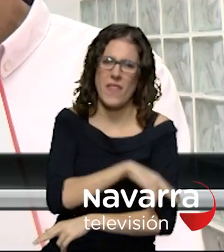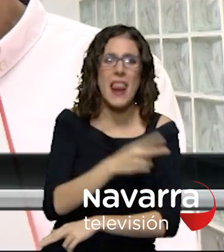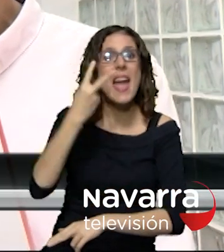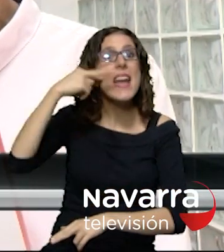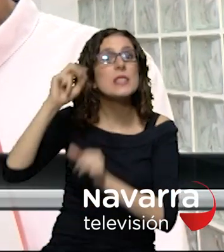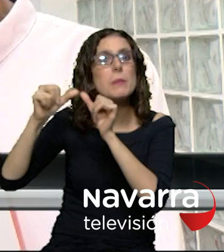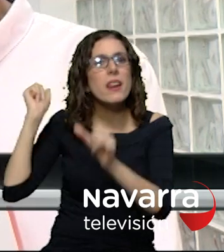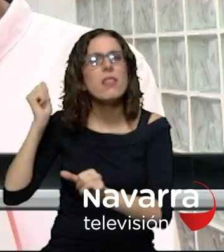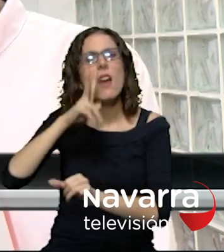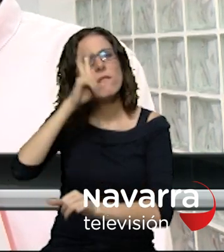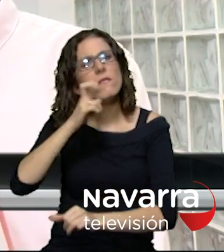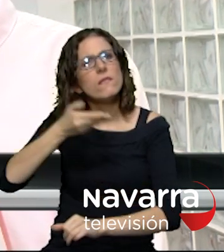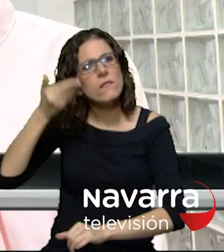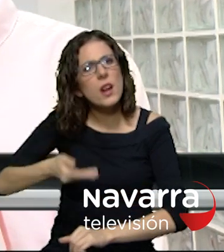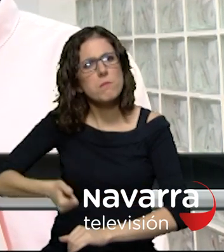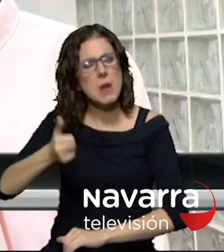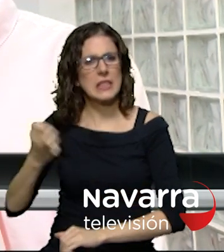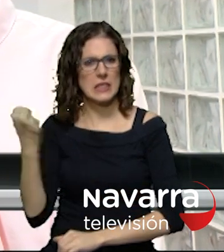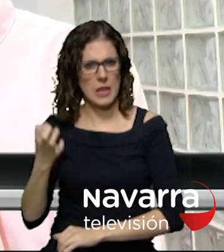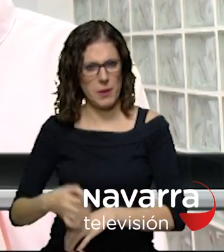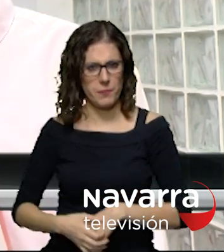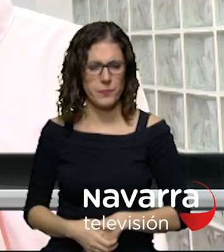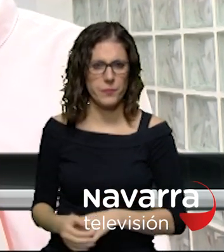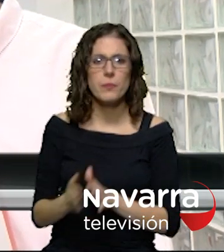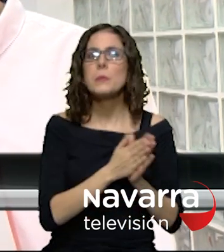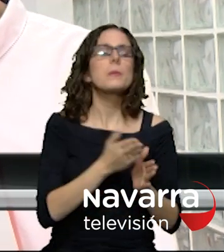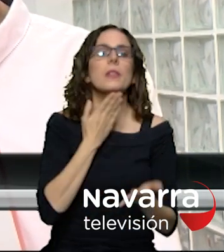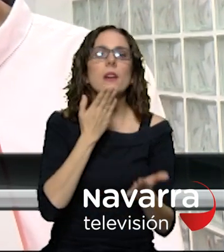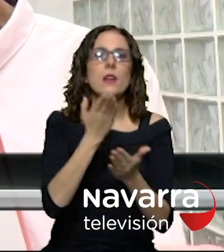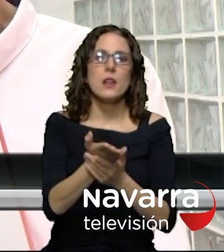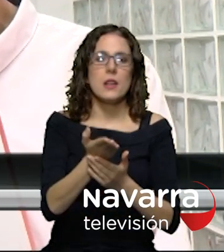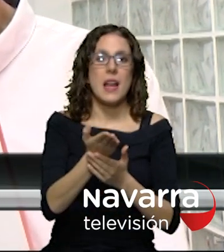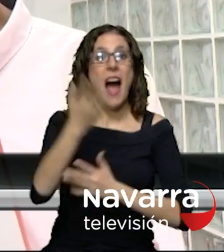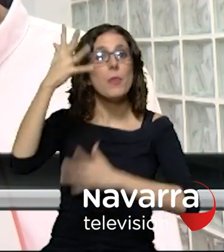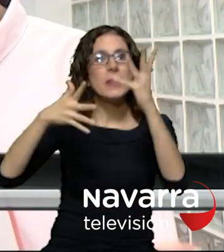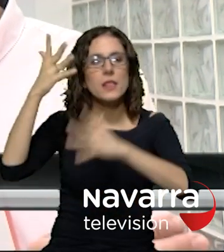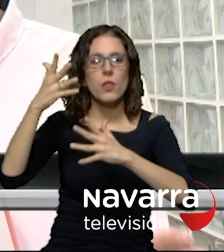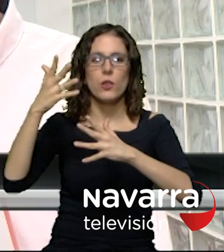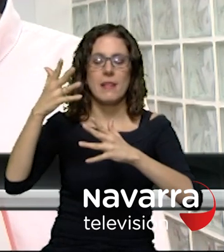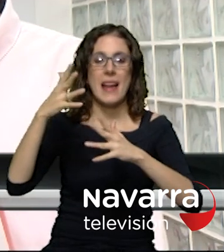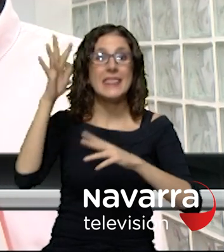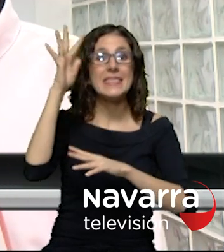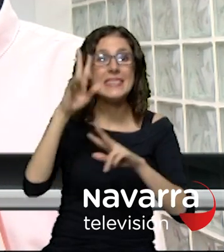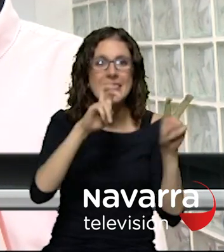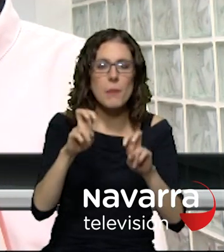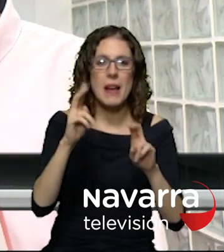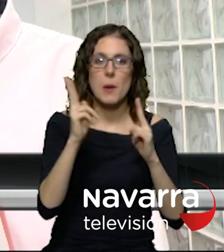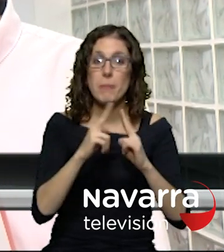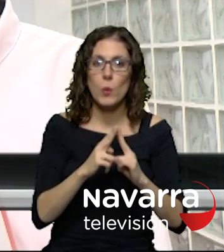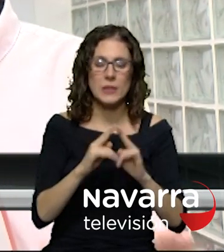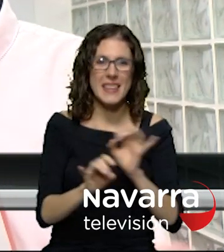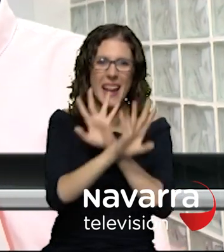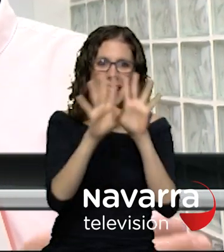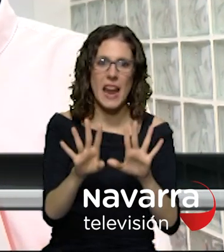pedimos que que se planteen unas preguntas unos temarios por parte de la administración que publique la administración el temario